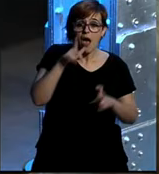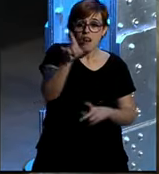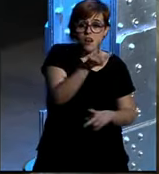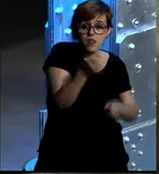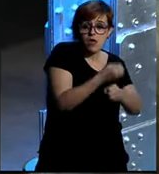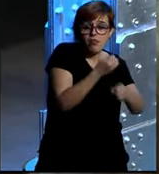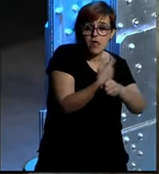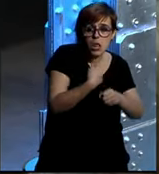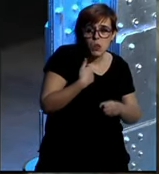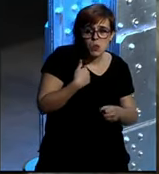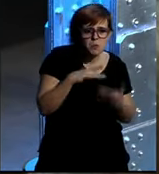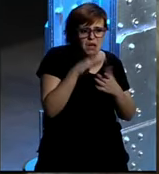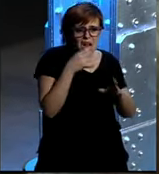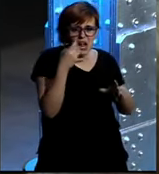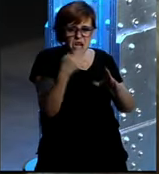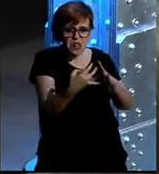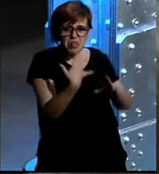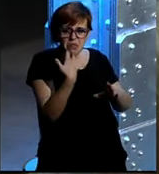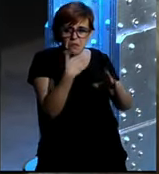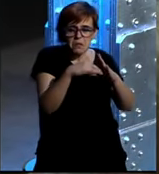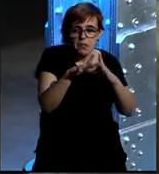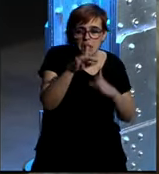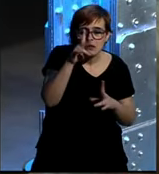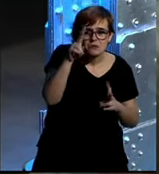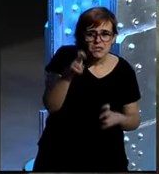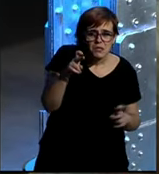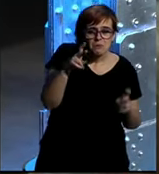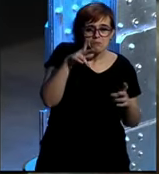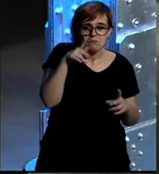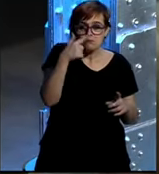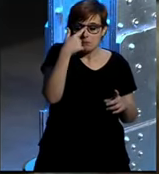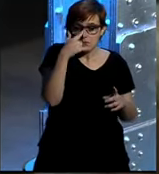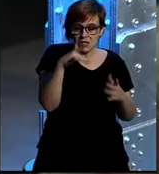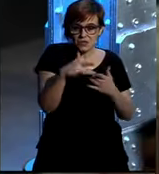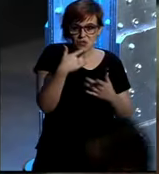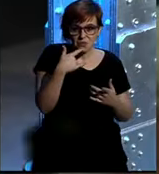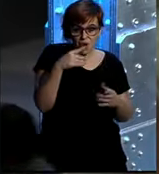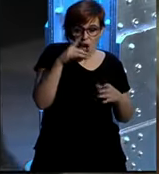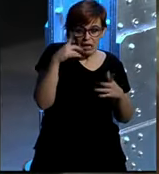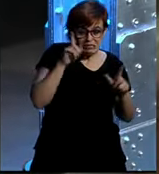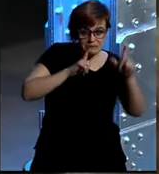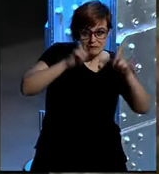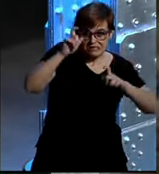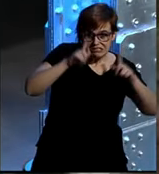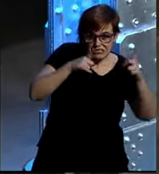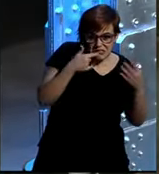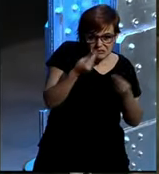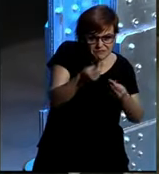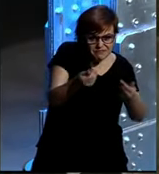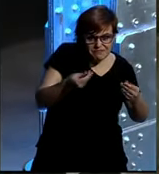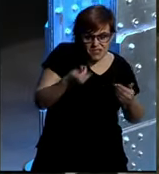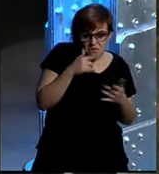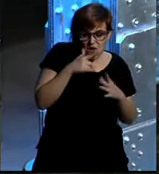me he metido y yo no sé ni recibo ni recibo es tan sucinto y tan inexpresivo que no bueno es una